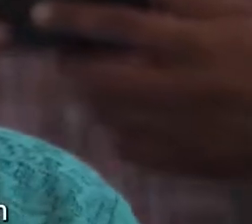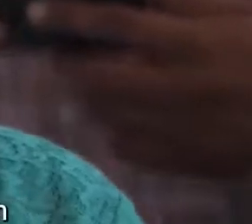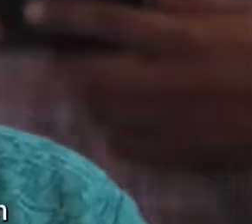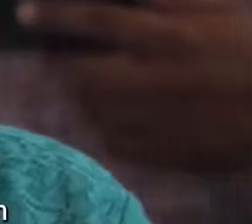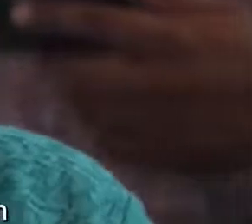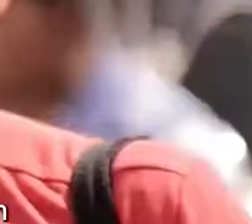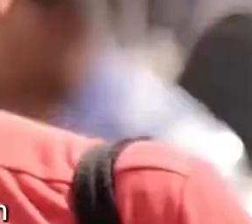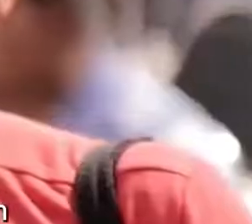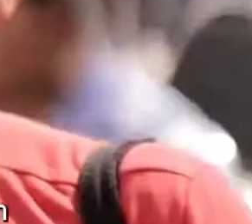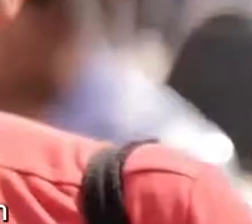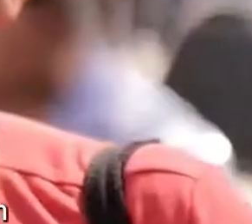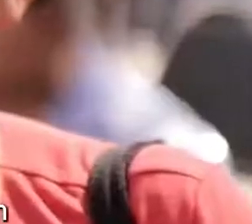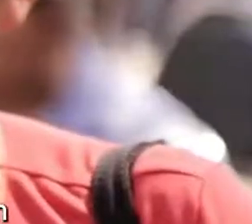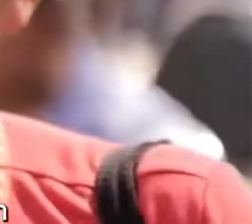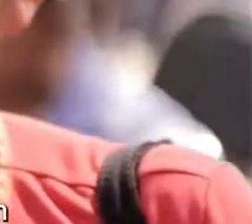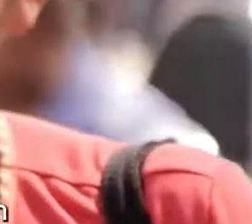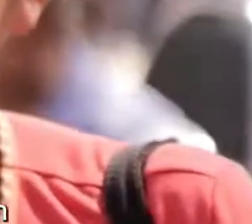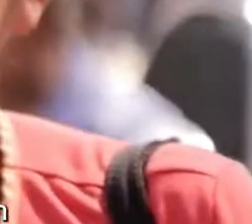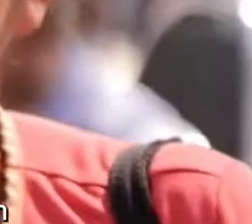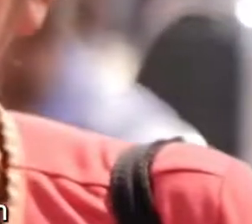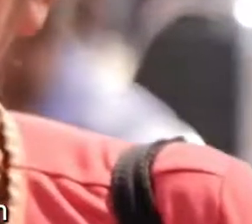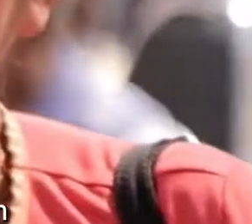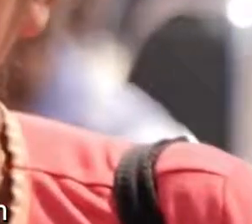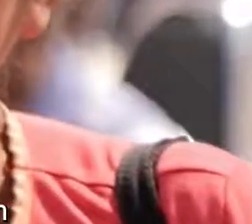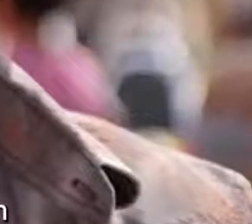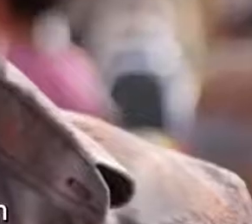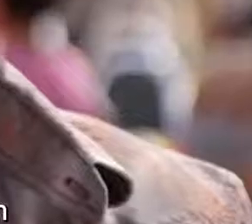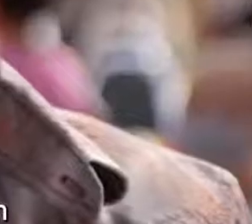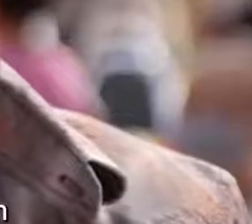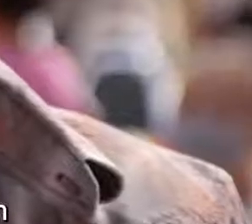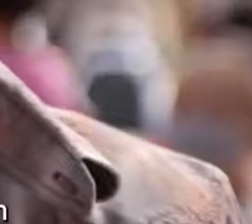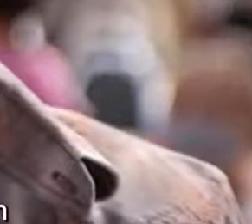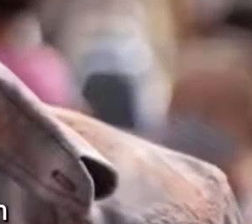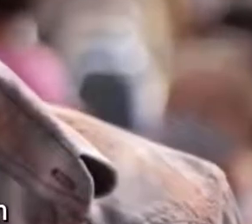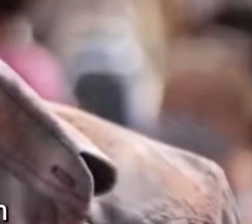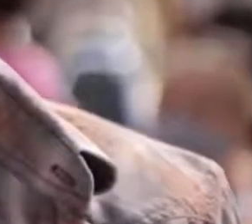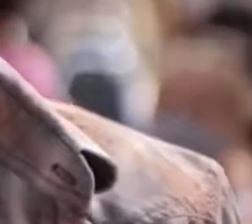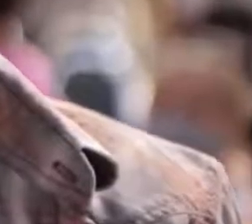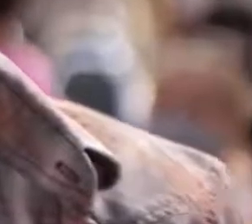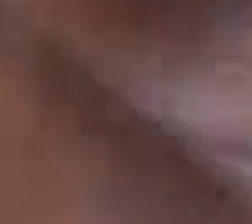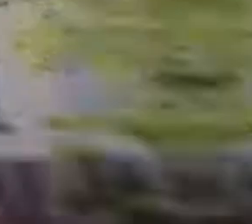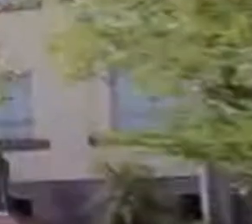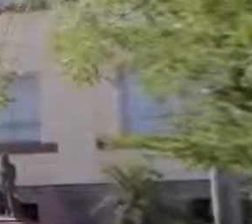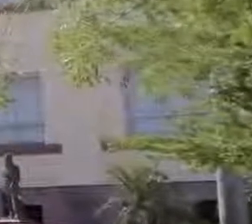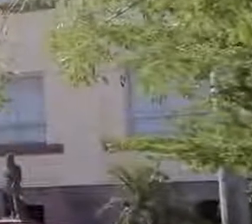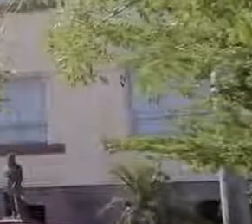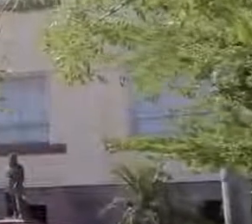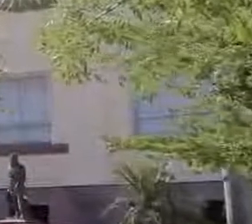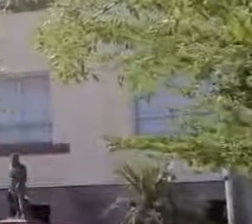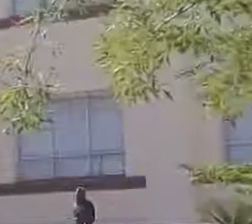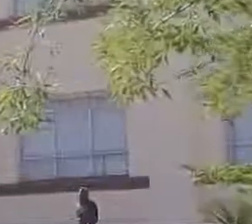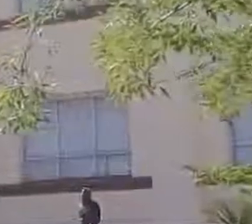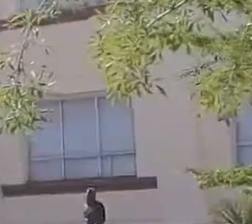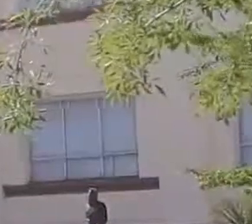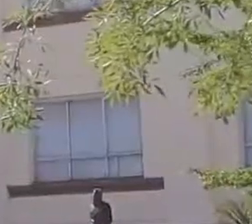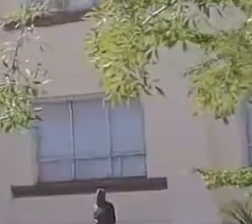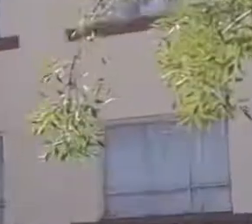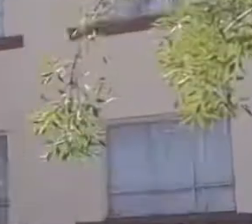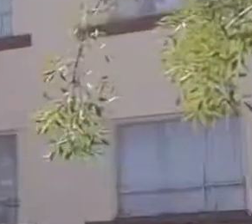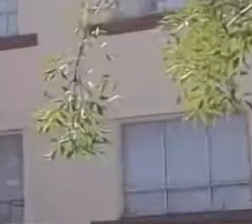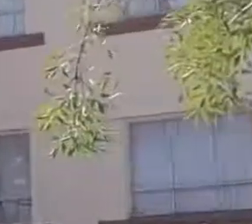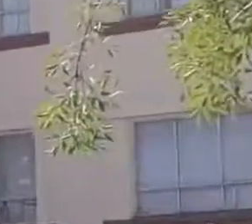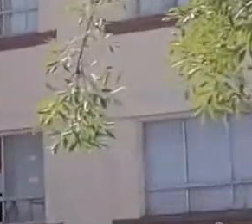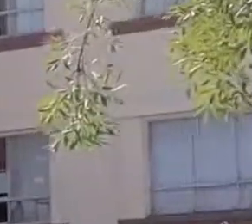atrás el legado de abusos y corrupción que hemos padecido el viento ya